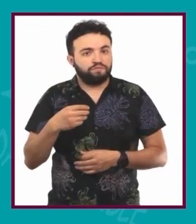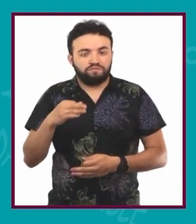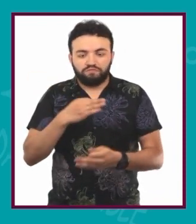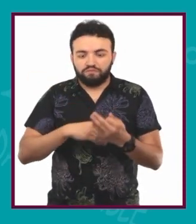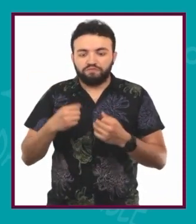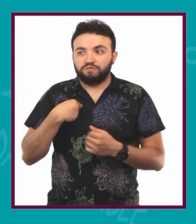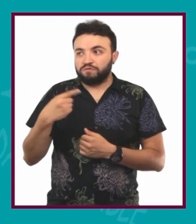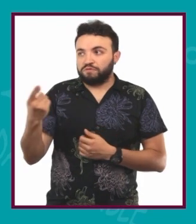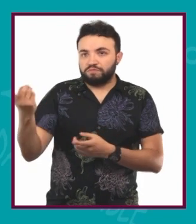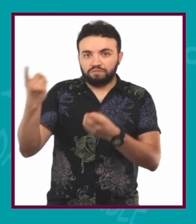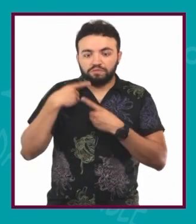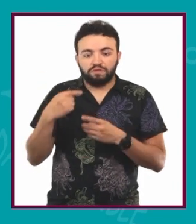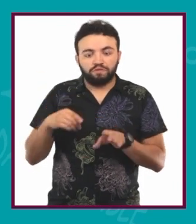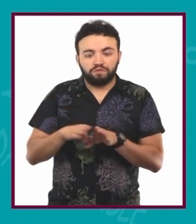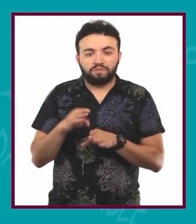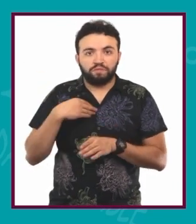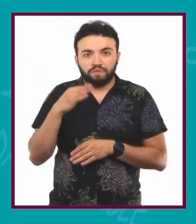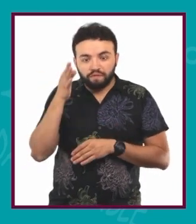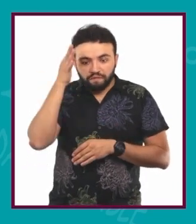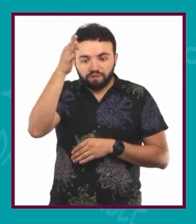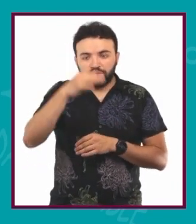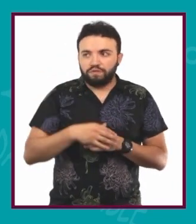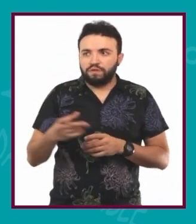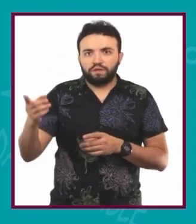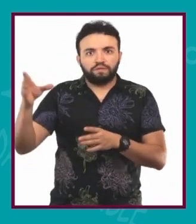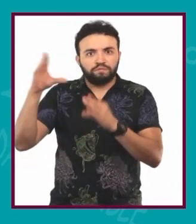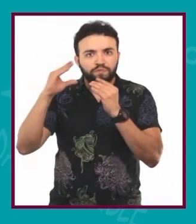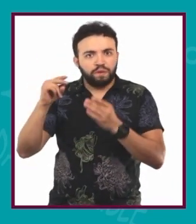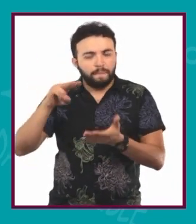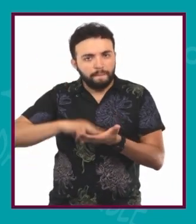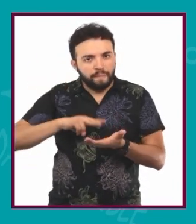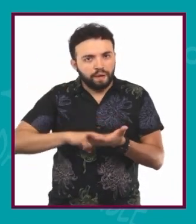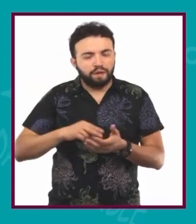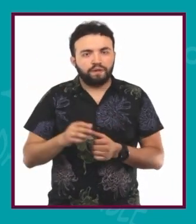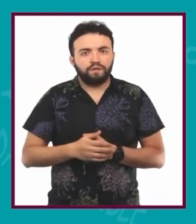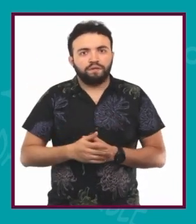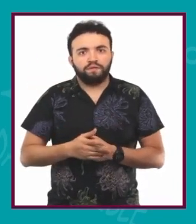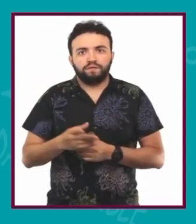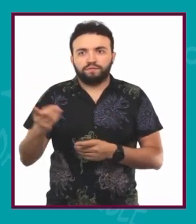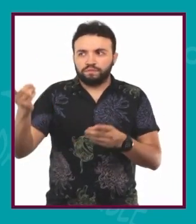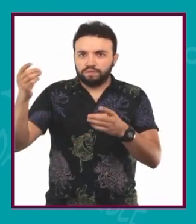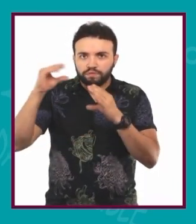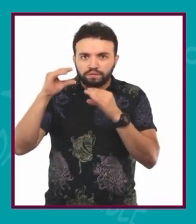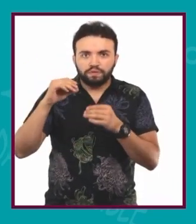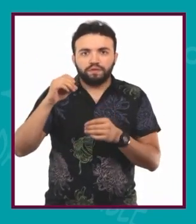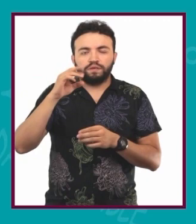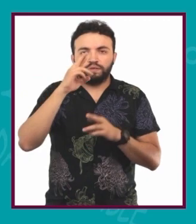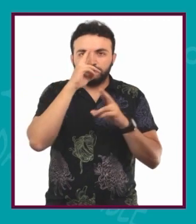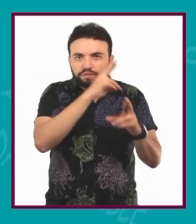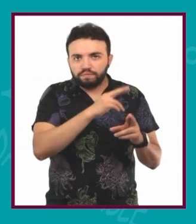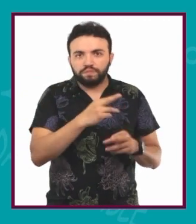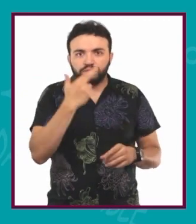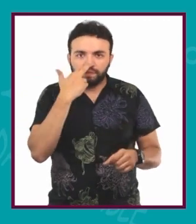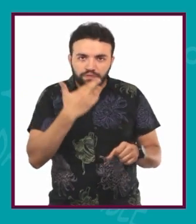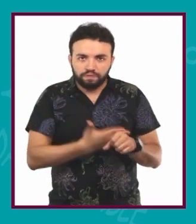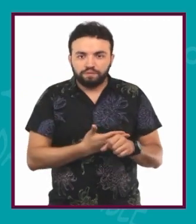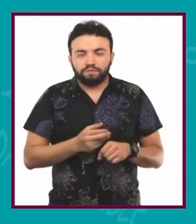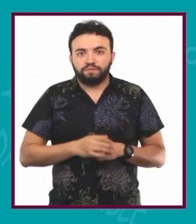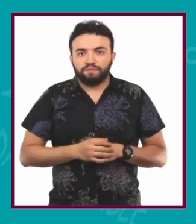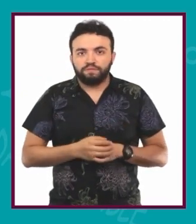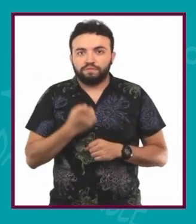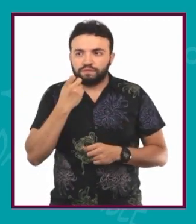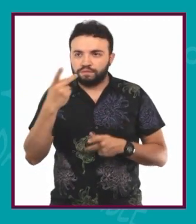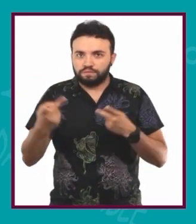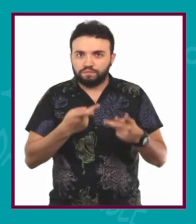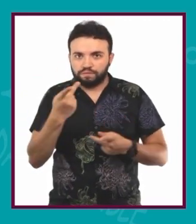esperaciones a hacer algo en el futuro. Y pues la verdad, él me ha enseñado desde valores, como por ejemplo vendría siendo el respeto, la responsabilidad y más que nada esto